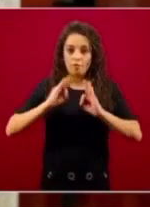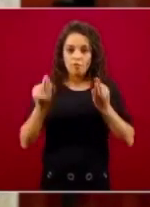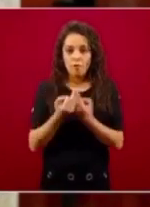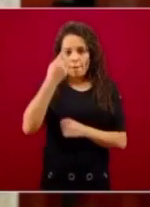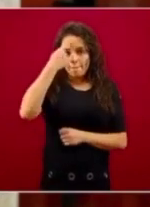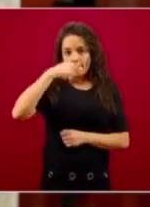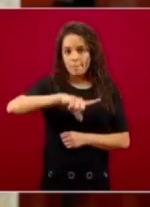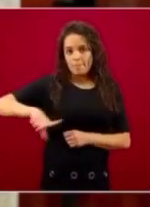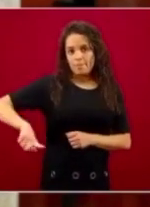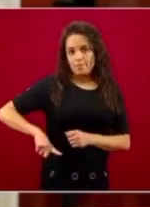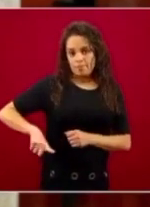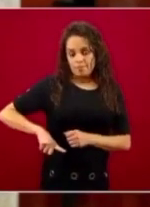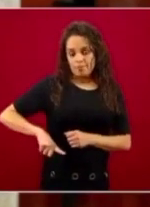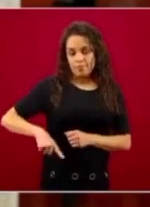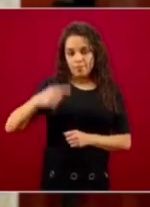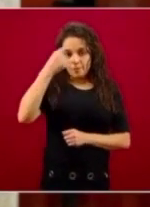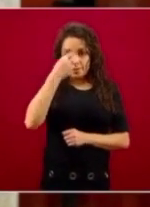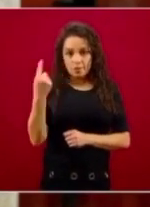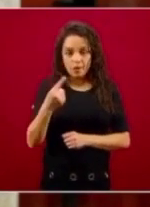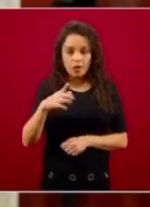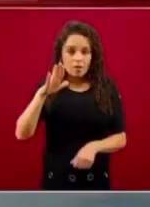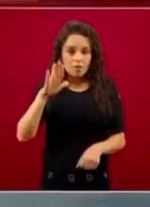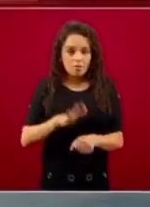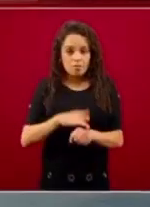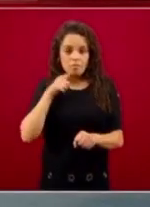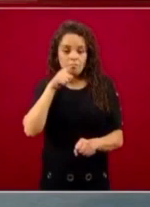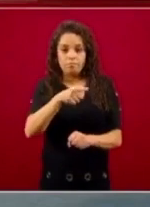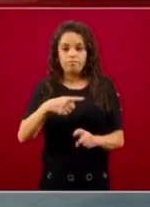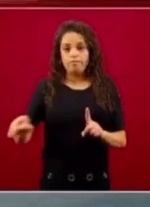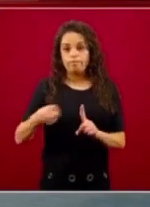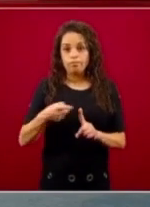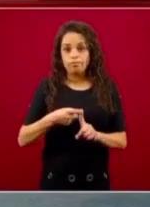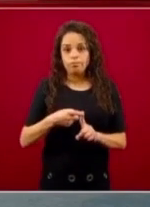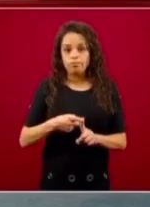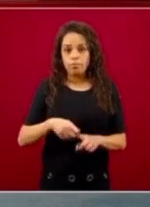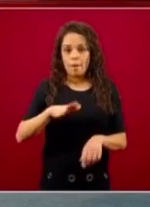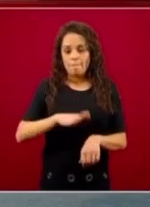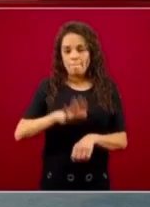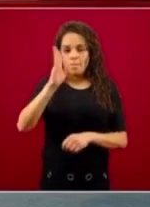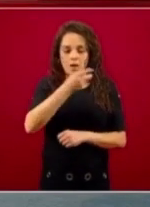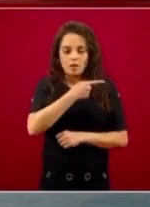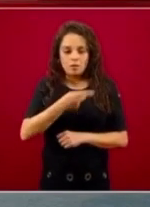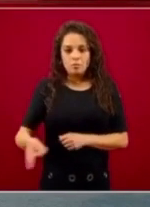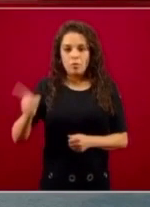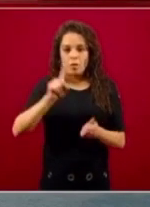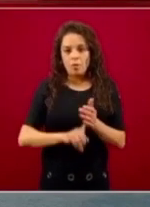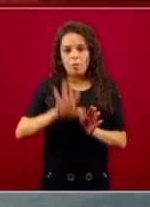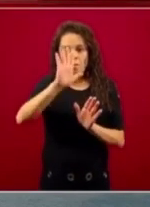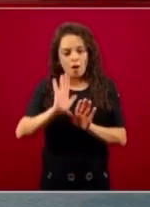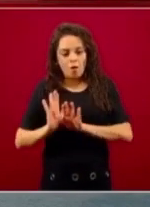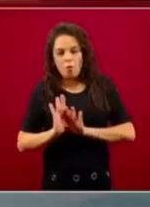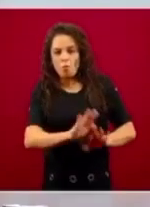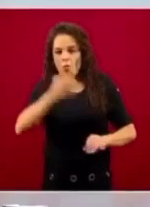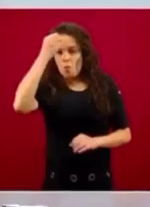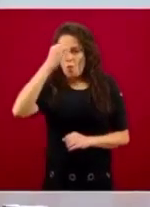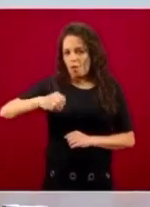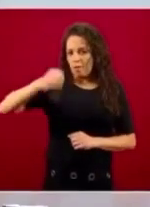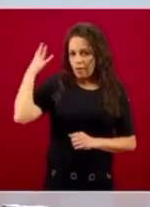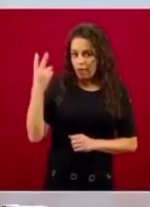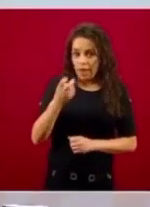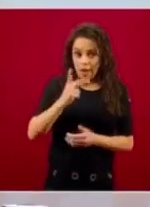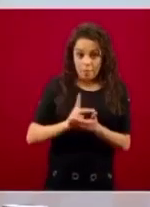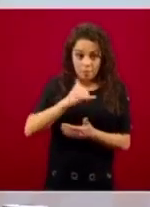priorizando a las comunidades más pobres y olvidadas. Este proyecto de conectar